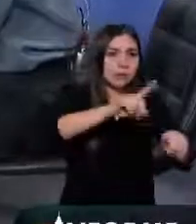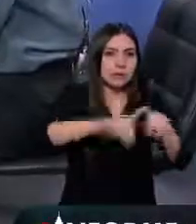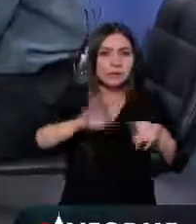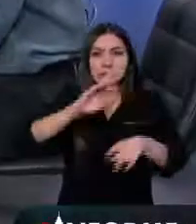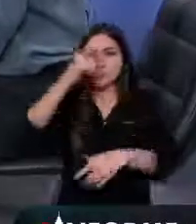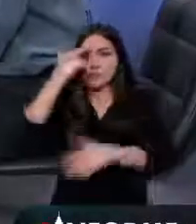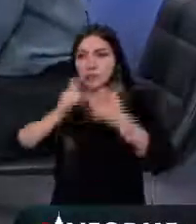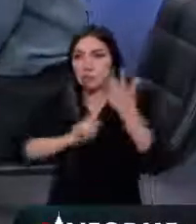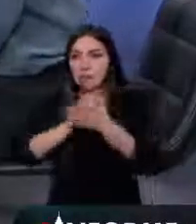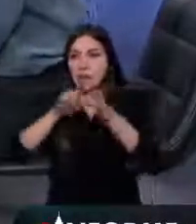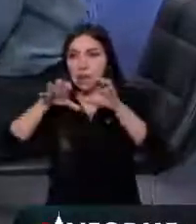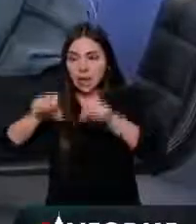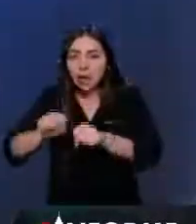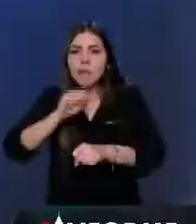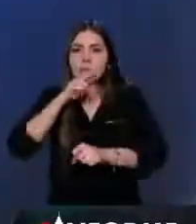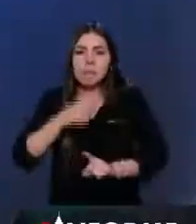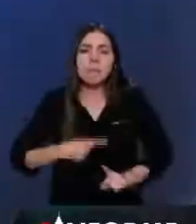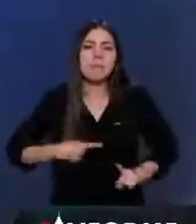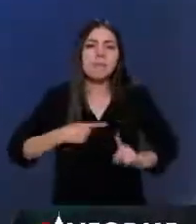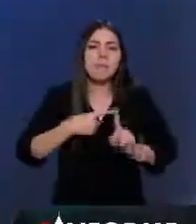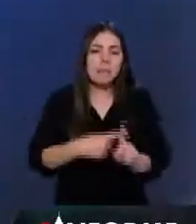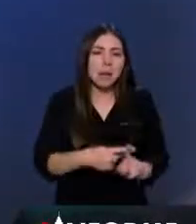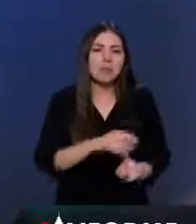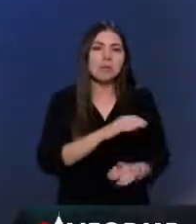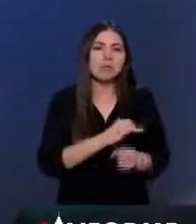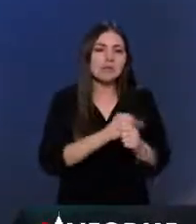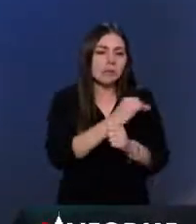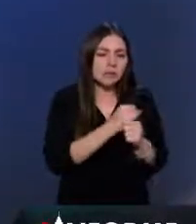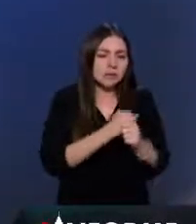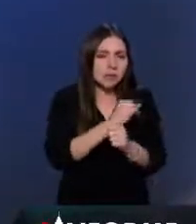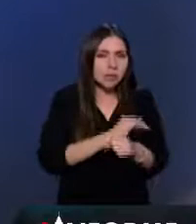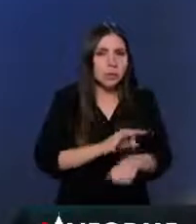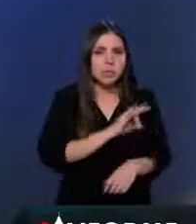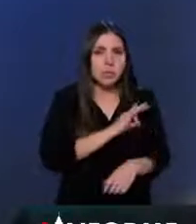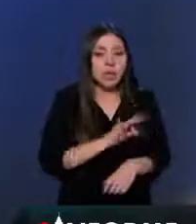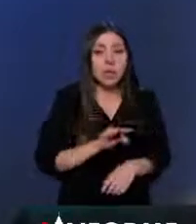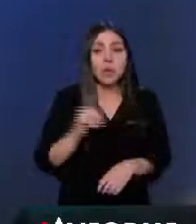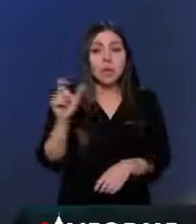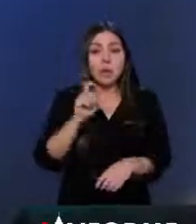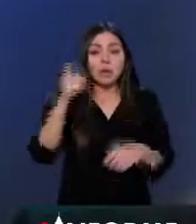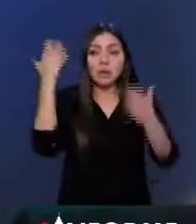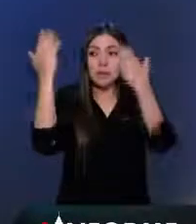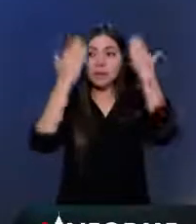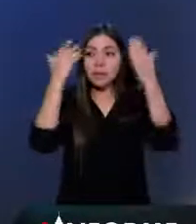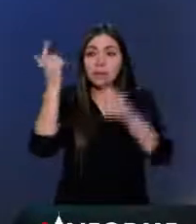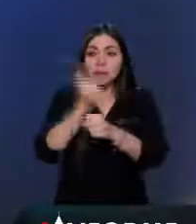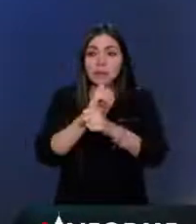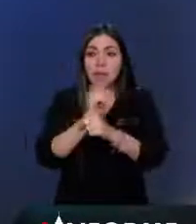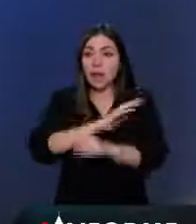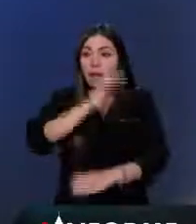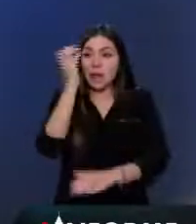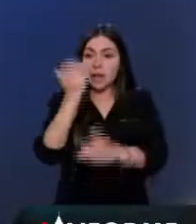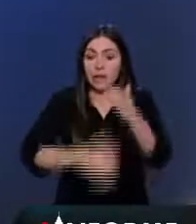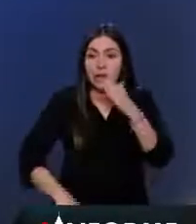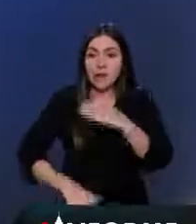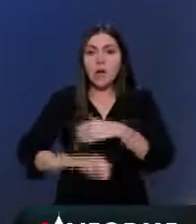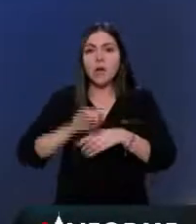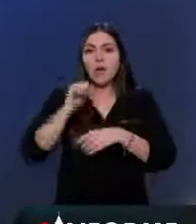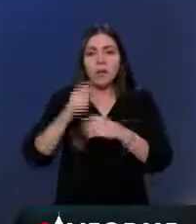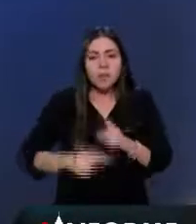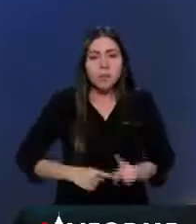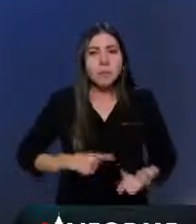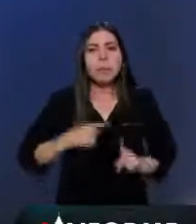delito. Ahora puede investigar y además hay un curso especial, después de tener la licenciatura, que permite una generación